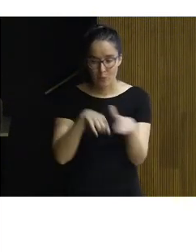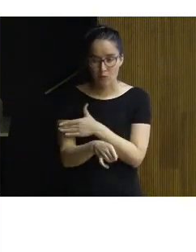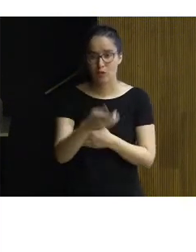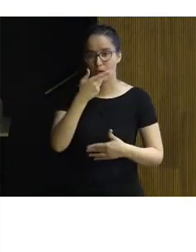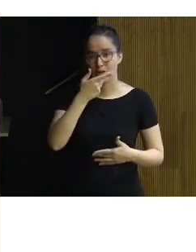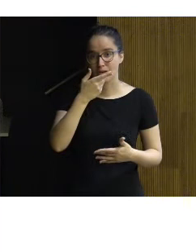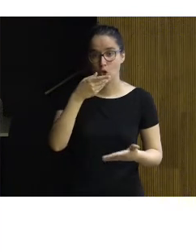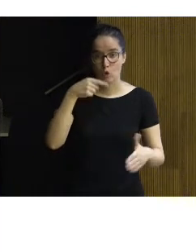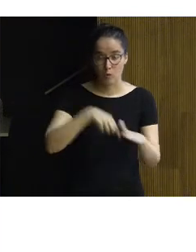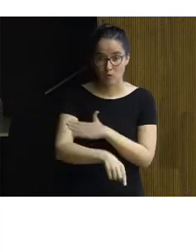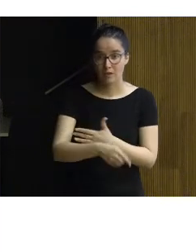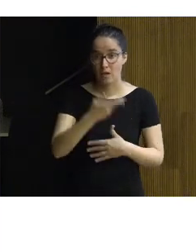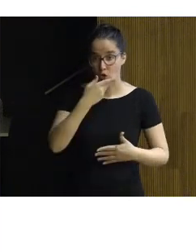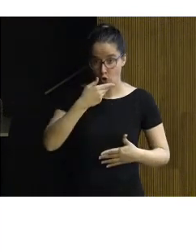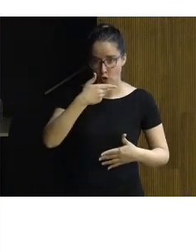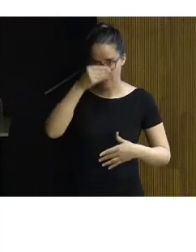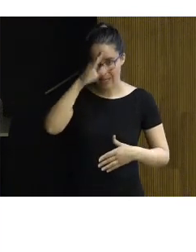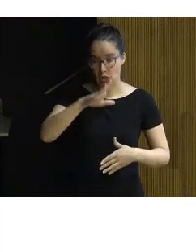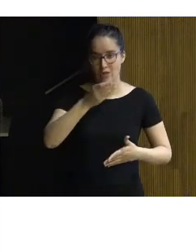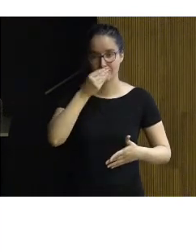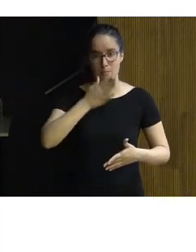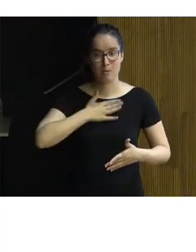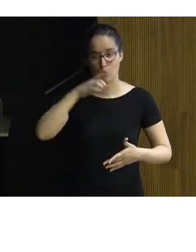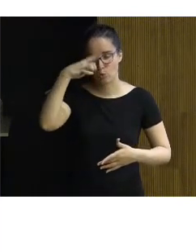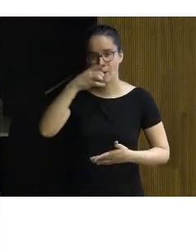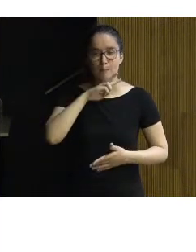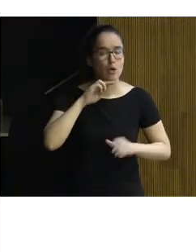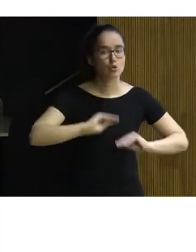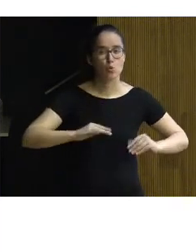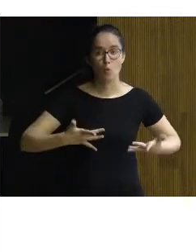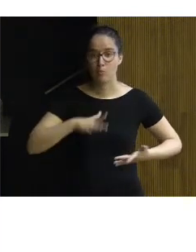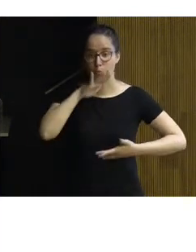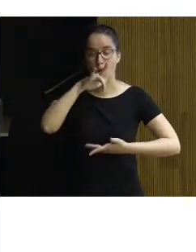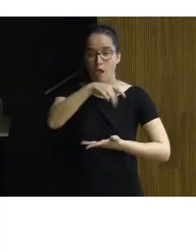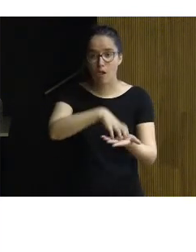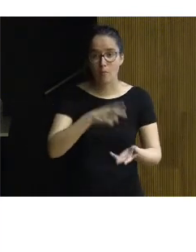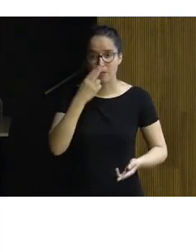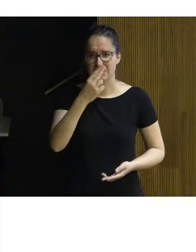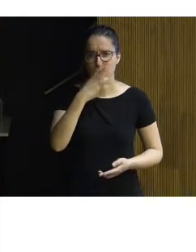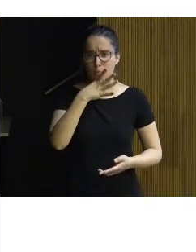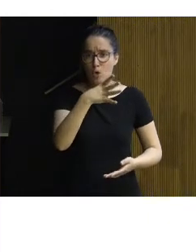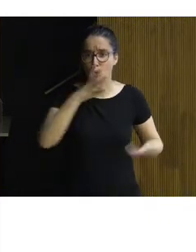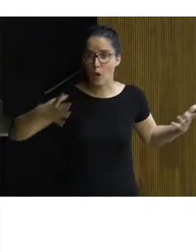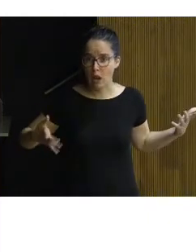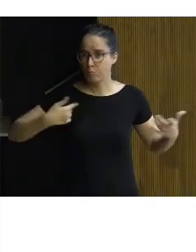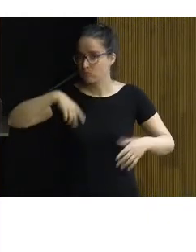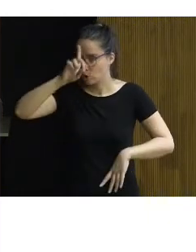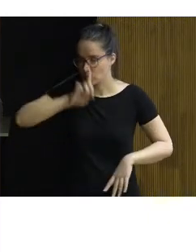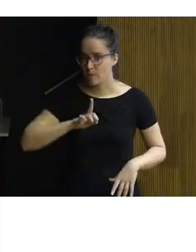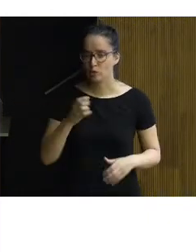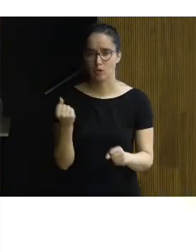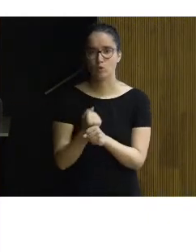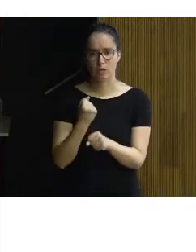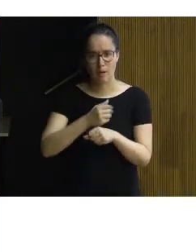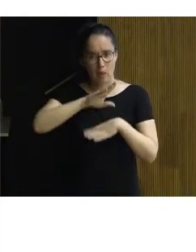su en el conocimiento de este de este bien cultural cuáles son sus valores por qué está ahí por qué lo visitamos en fin ese fue un